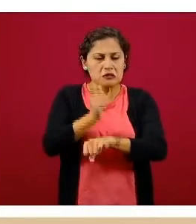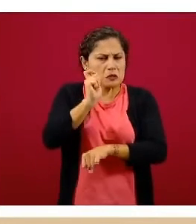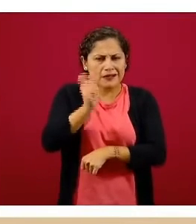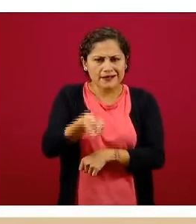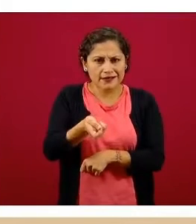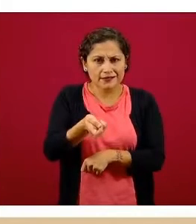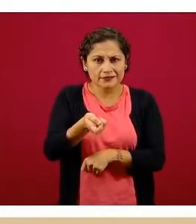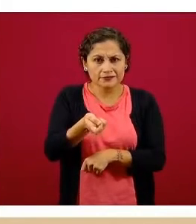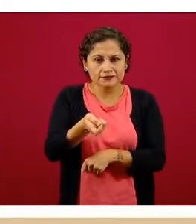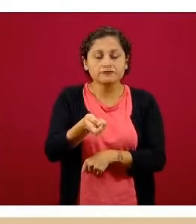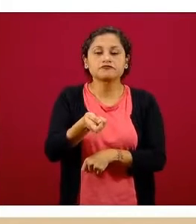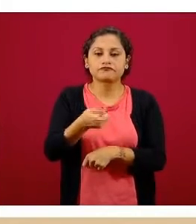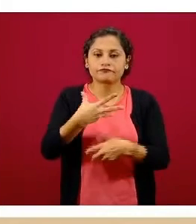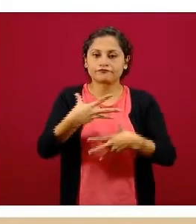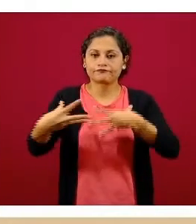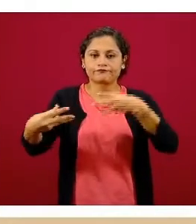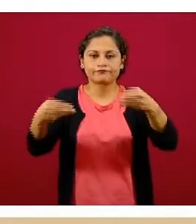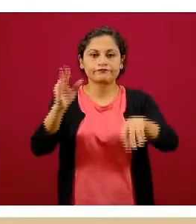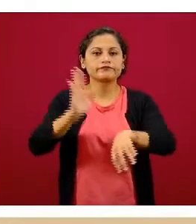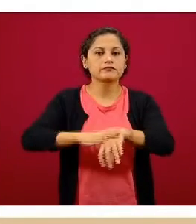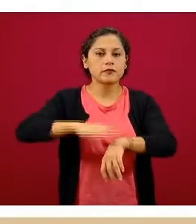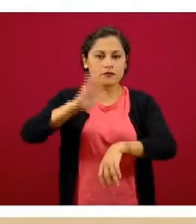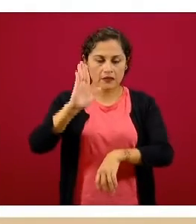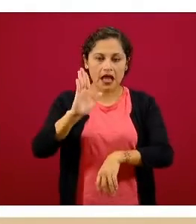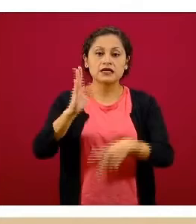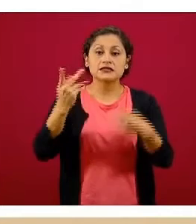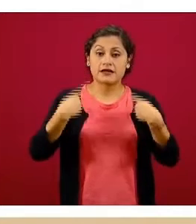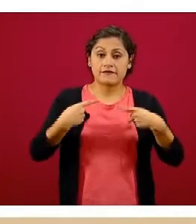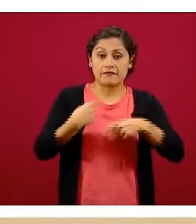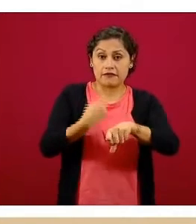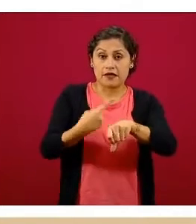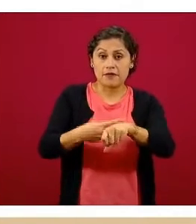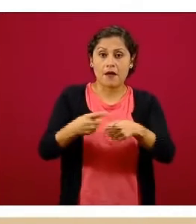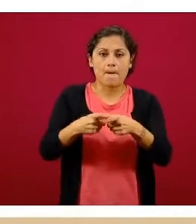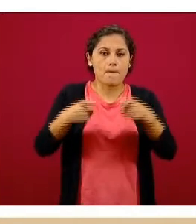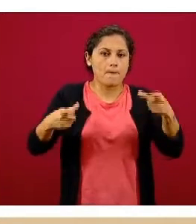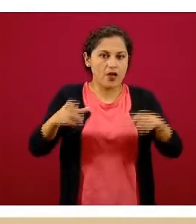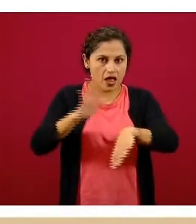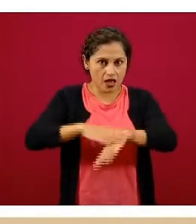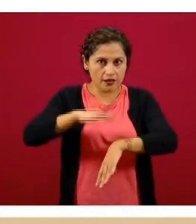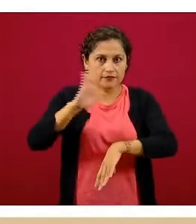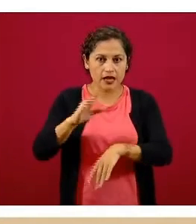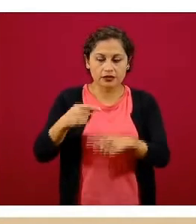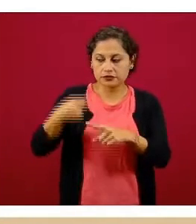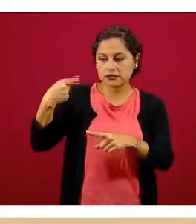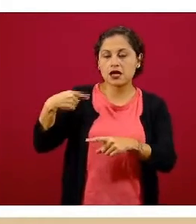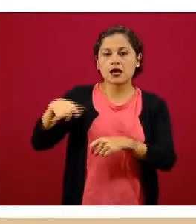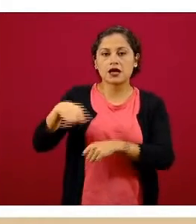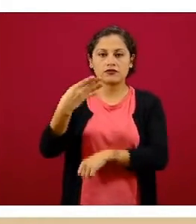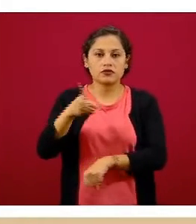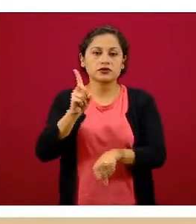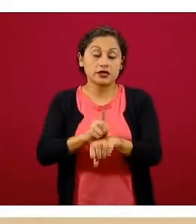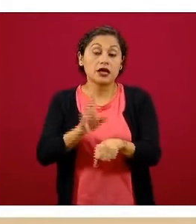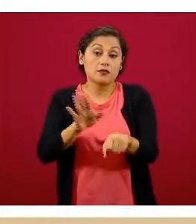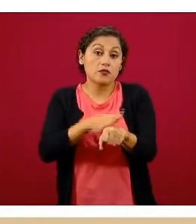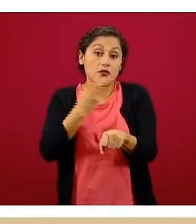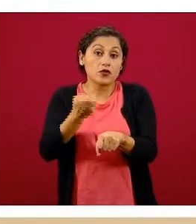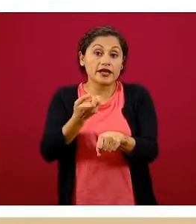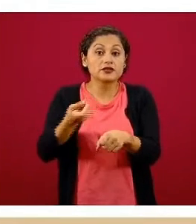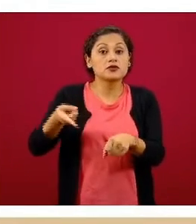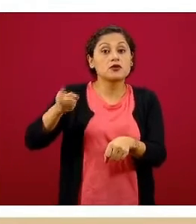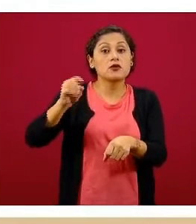decir que hay mayor transmisión, mayor carga de casos en los últimos 14 días y que por lo tanto su estado está